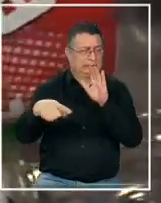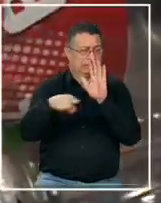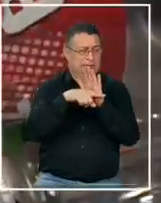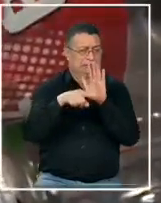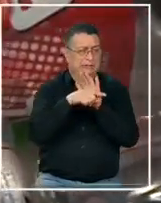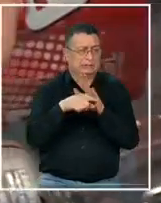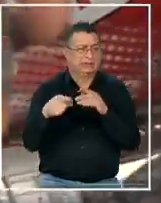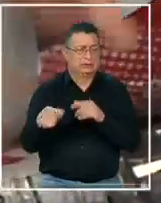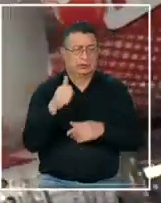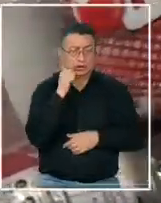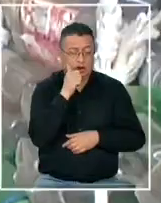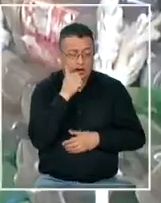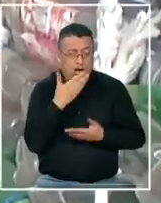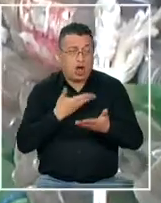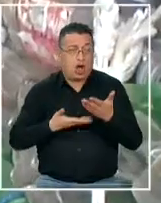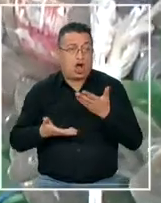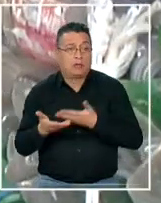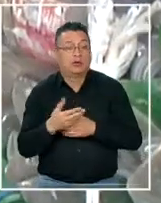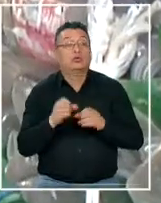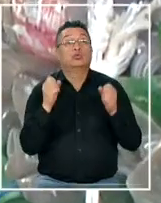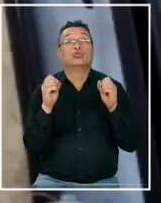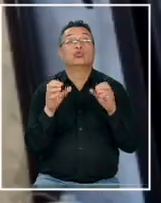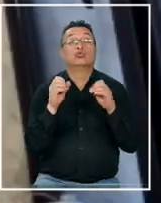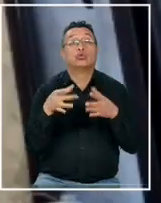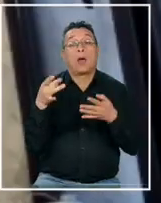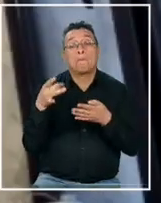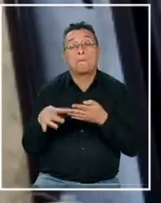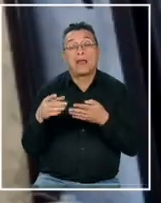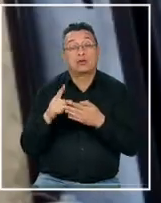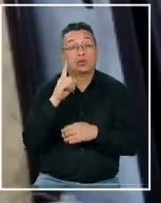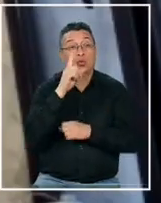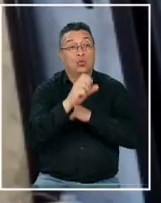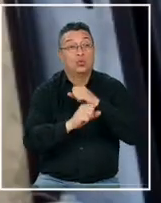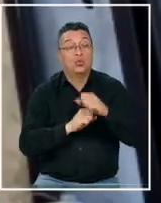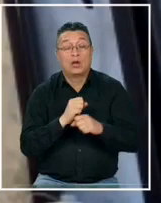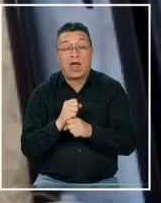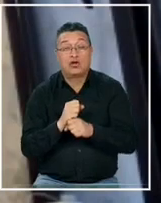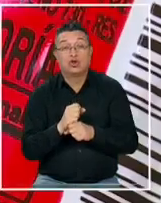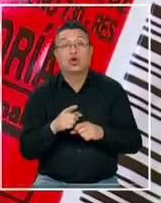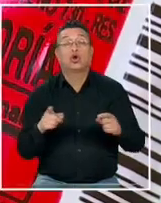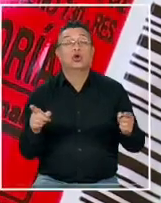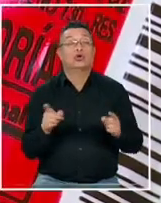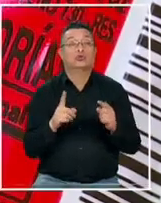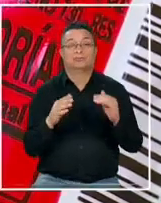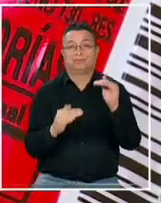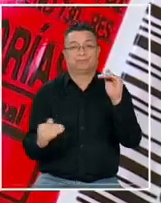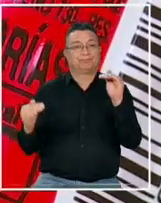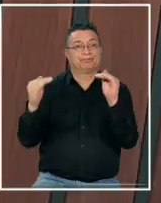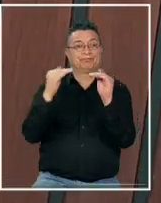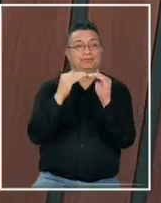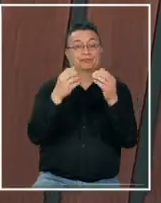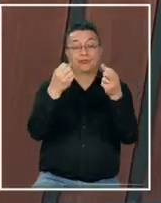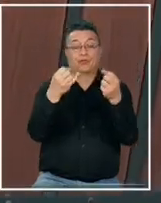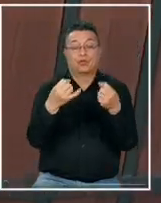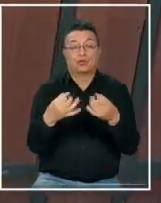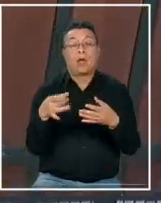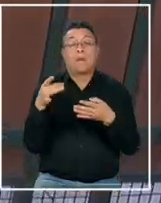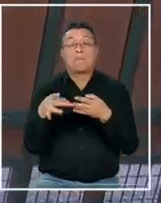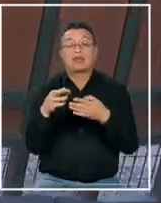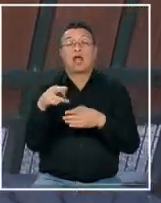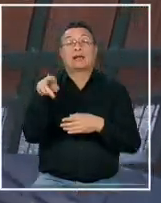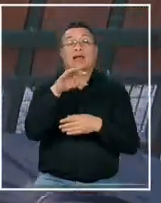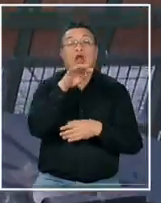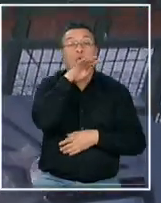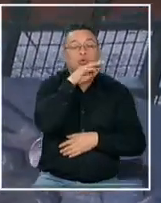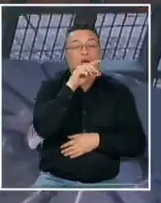compartimos a diario la cantidad de plástico que se produce anualmente no tiene comparación con la cantidad de plástico que se recicla